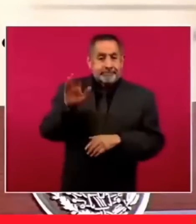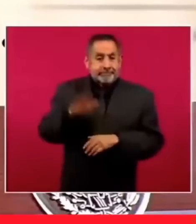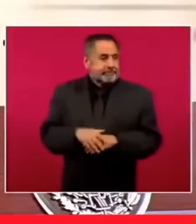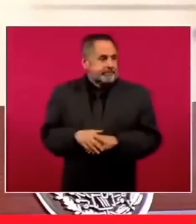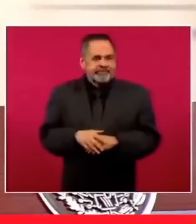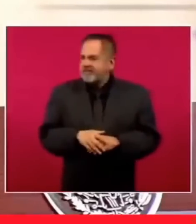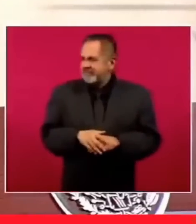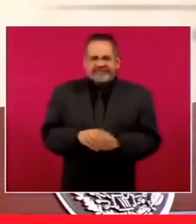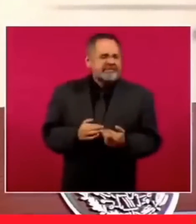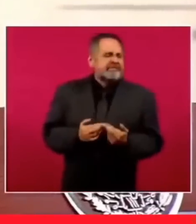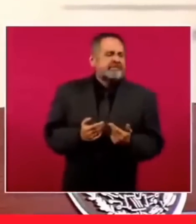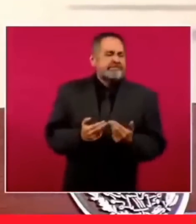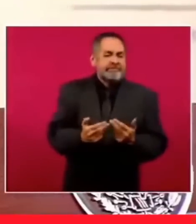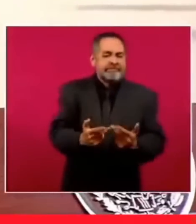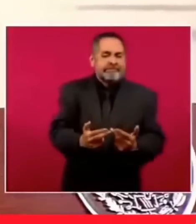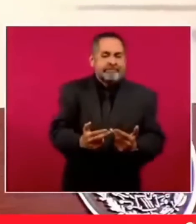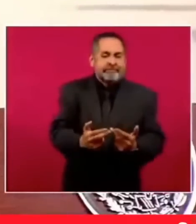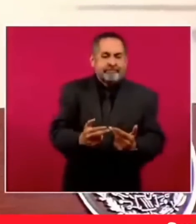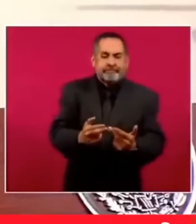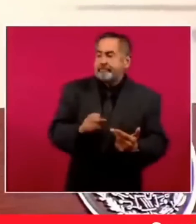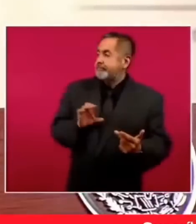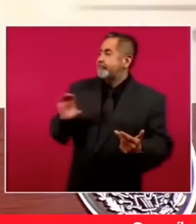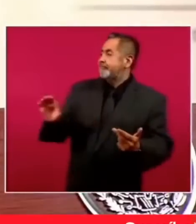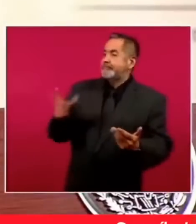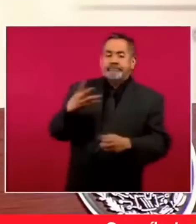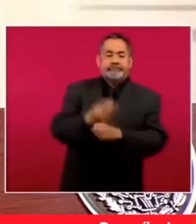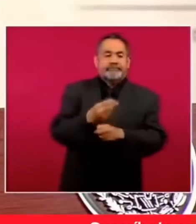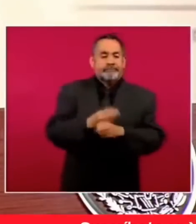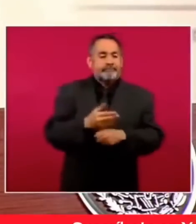banquetas para hacerlas de nuevo.